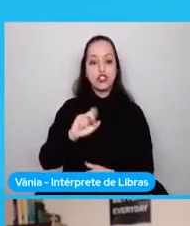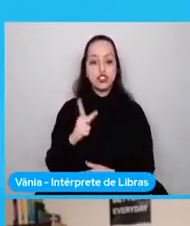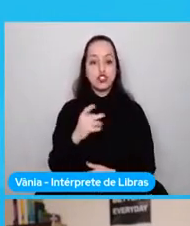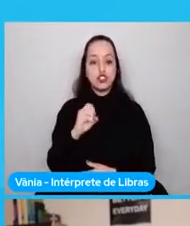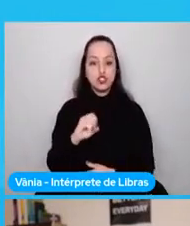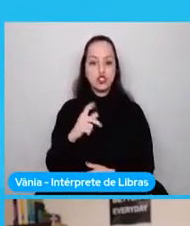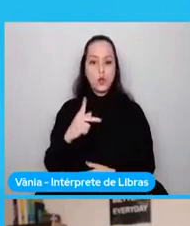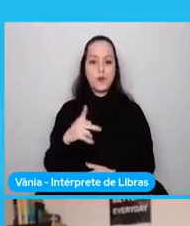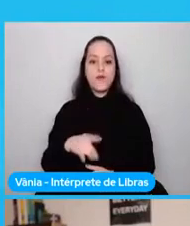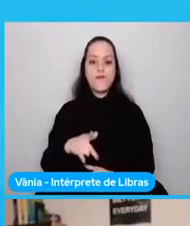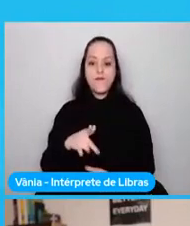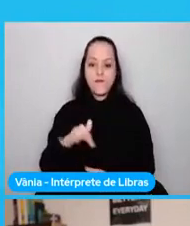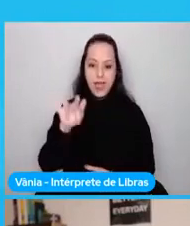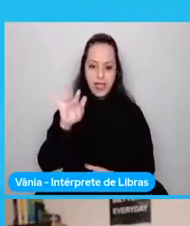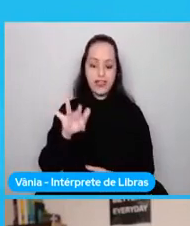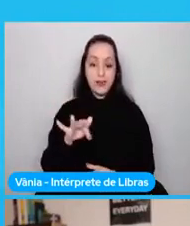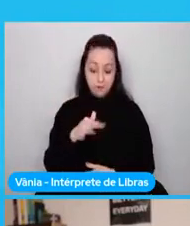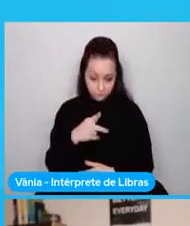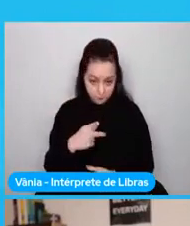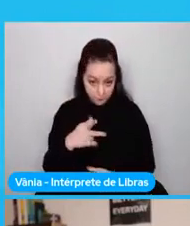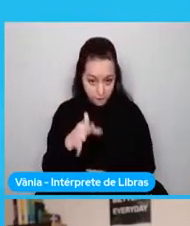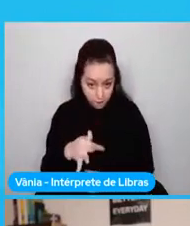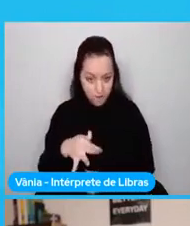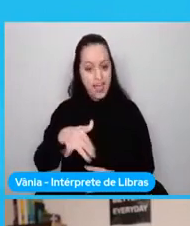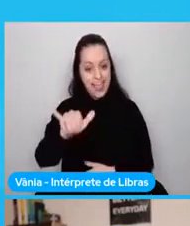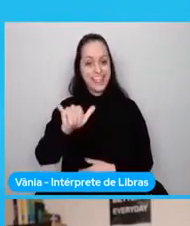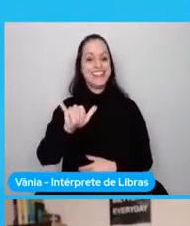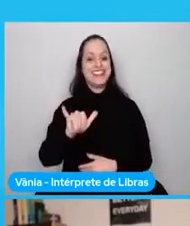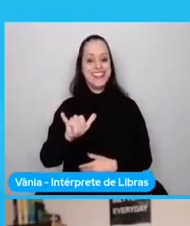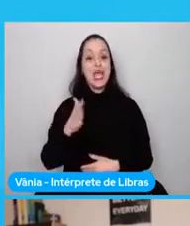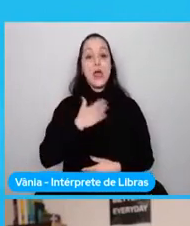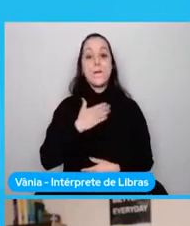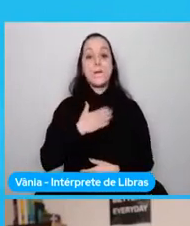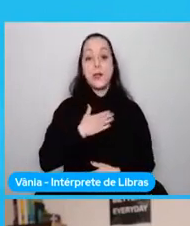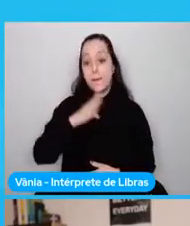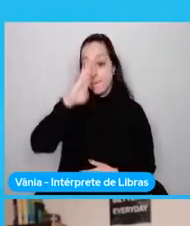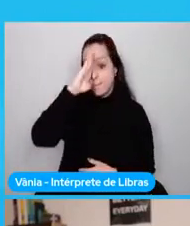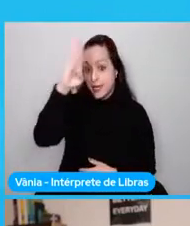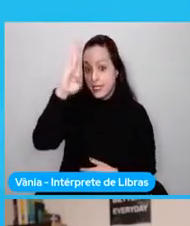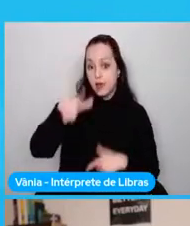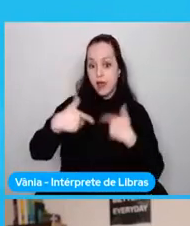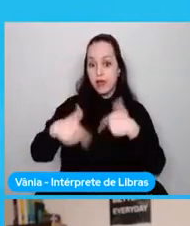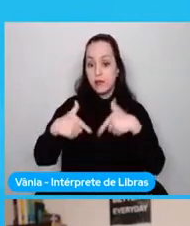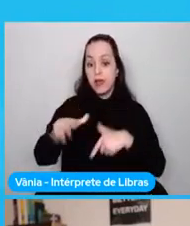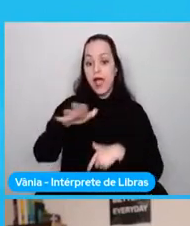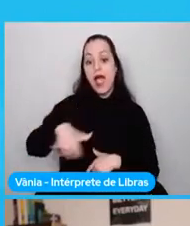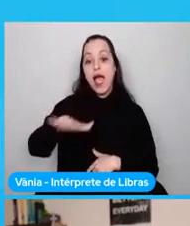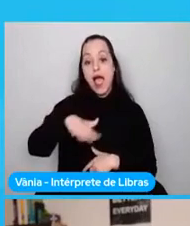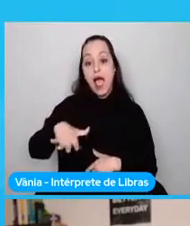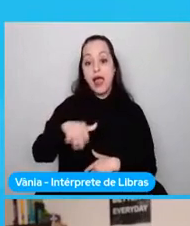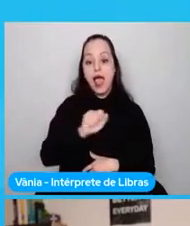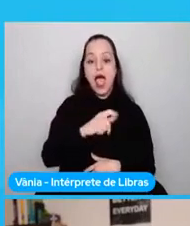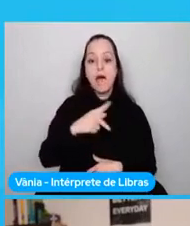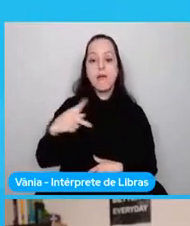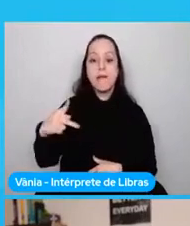Mi conocimiento principal es en el área de aplicaciones móviles.